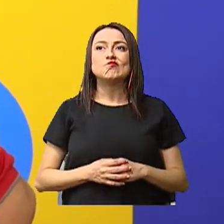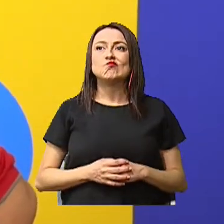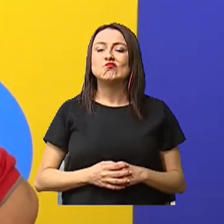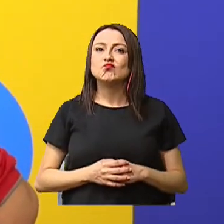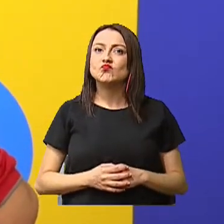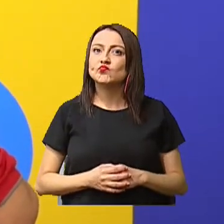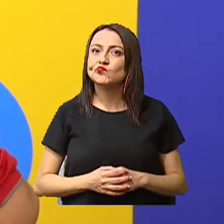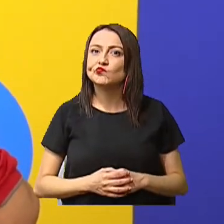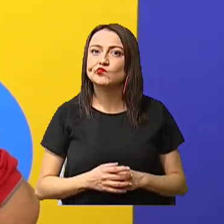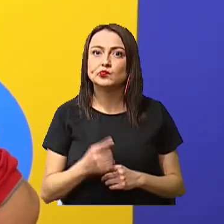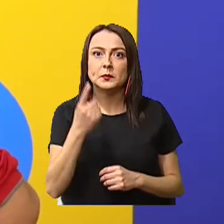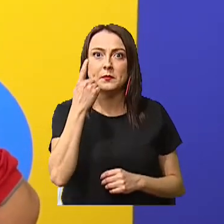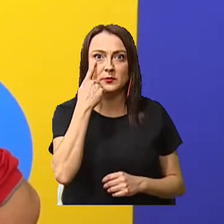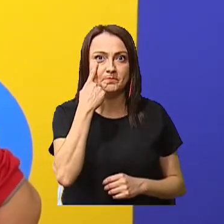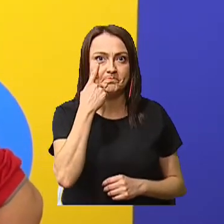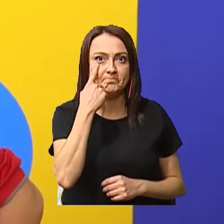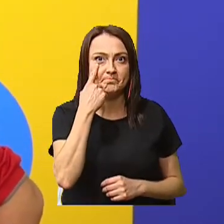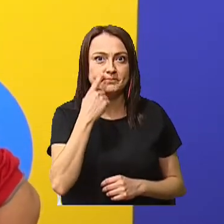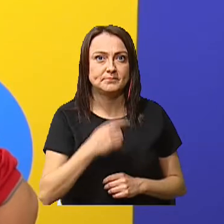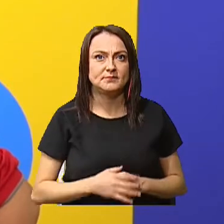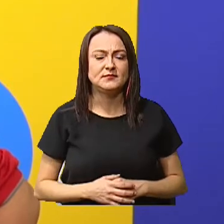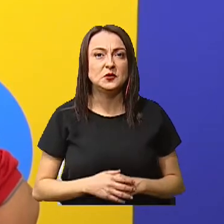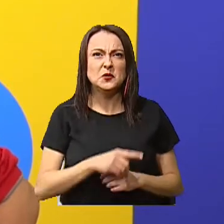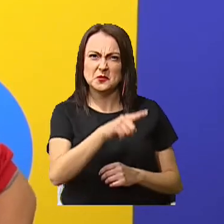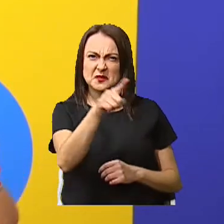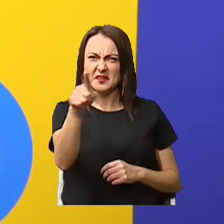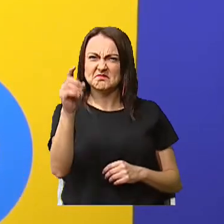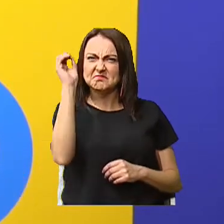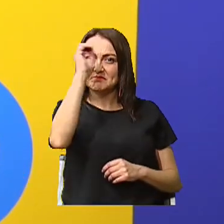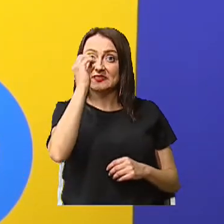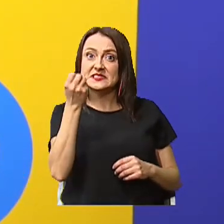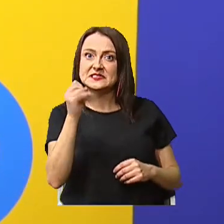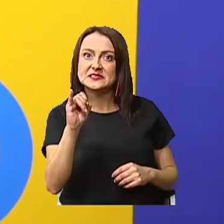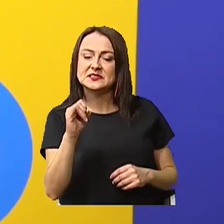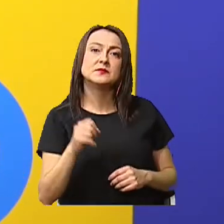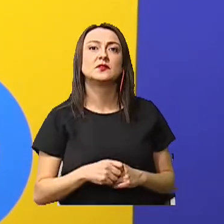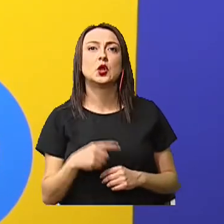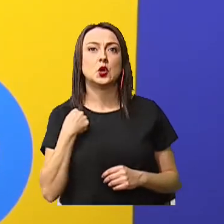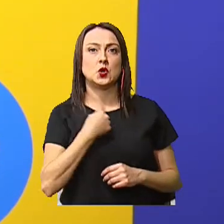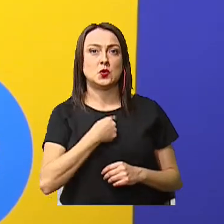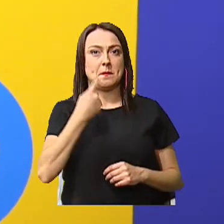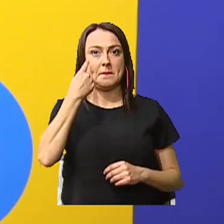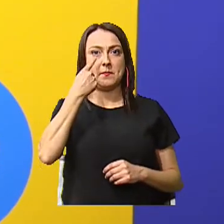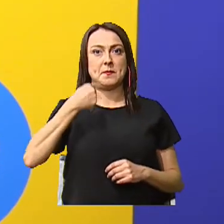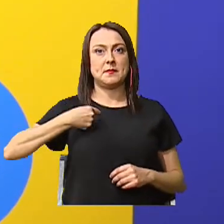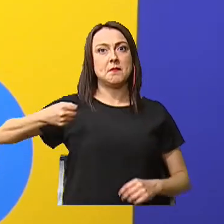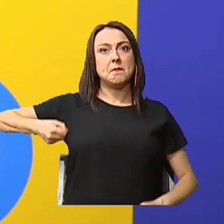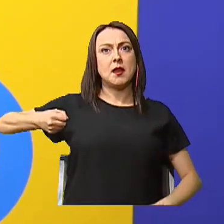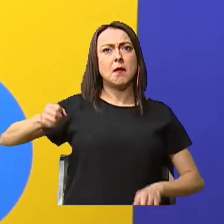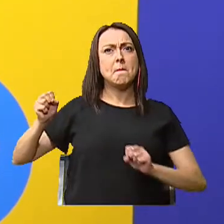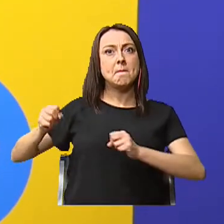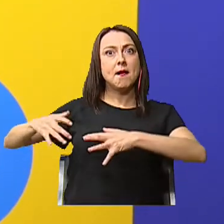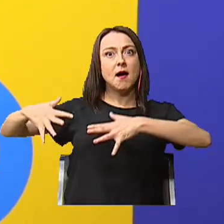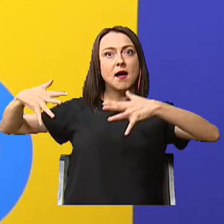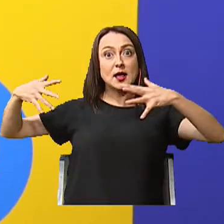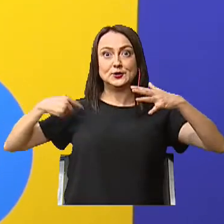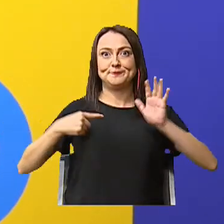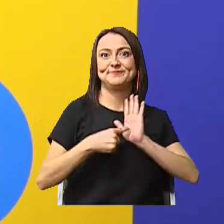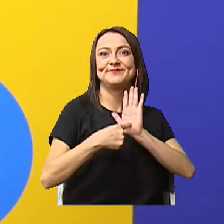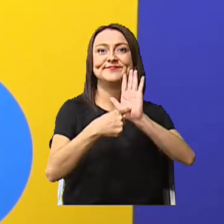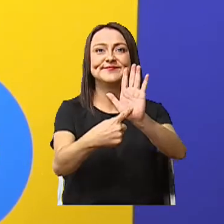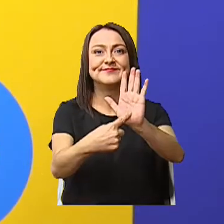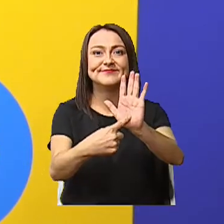Vamos a ver. ¿Qué les parece si nos fijamos en mi maleta mágica que se las voy a